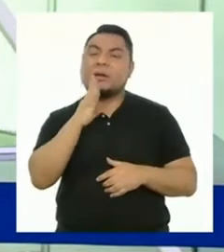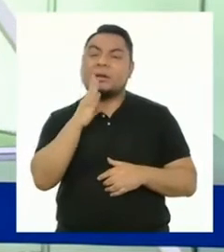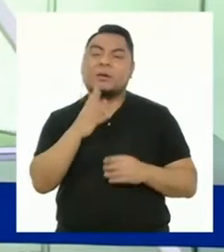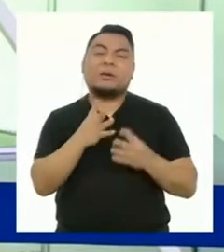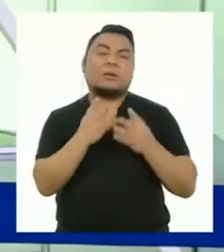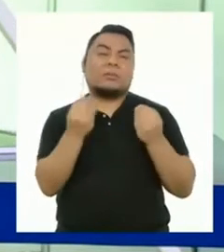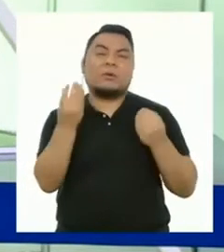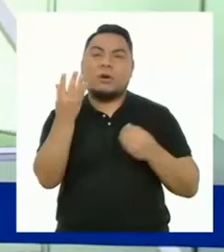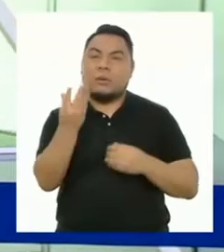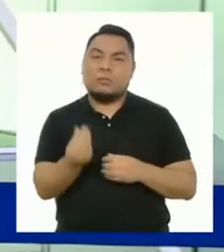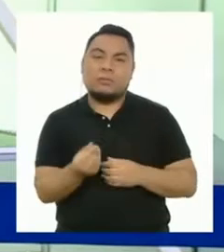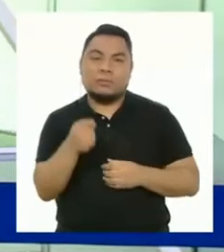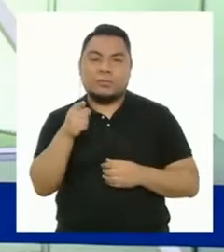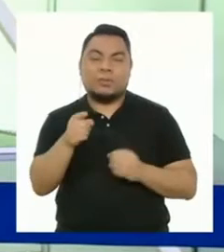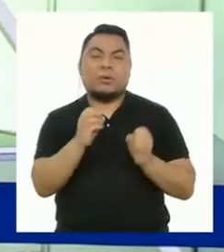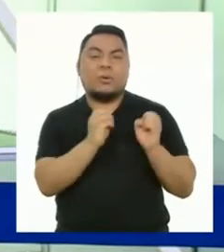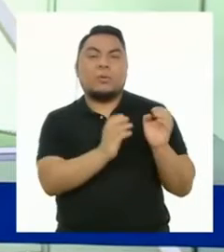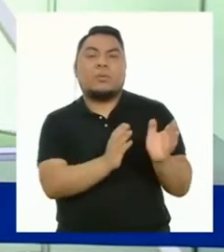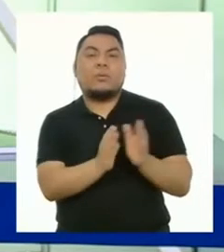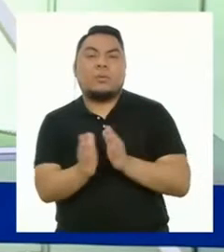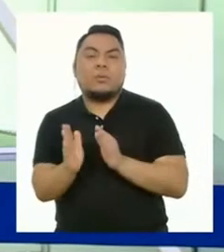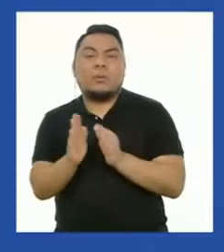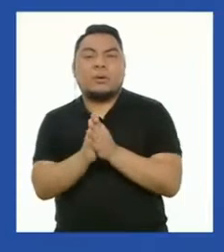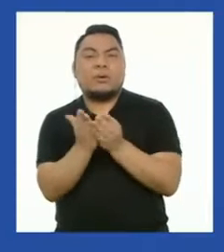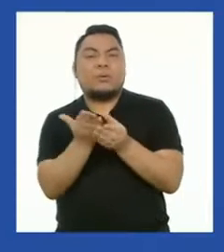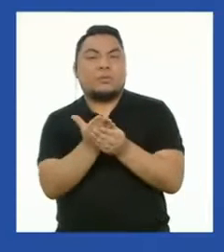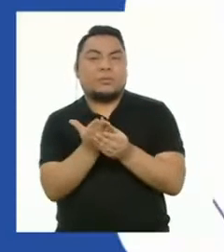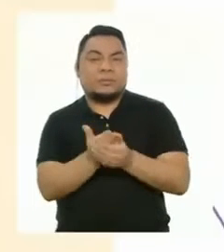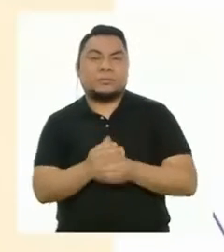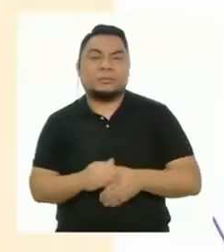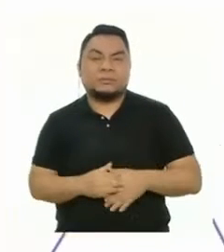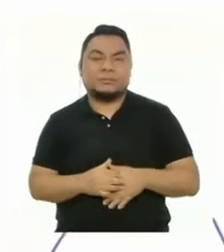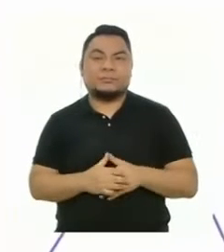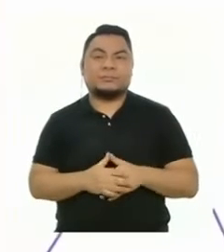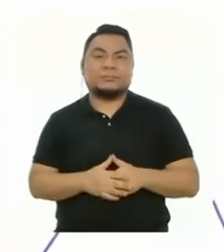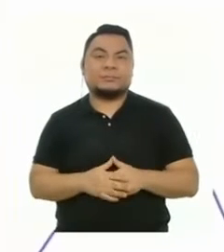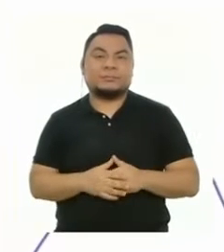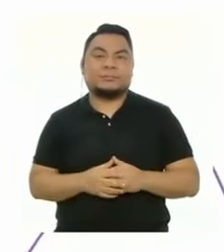hablado muy poco sobre este organizador de los productos.